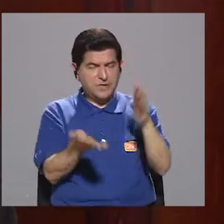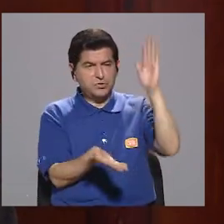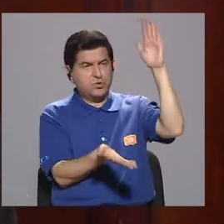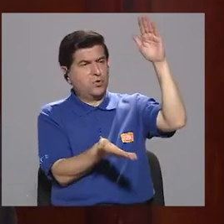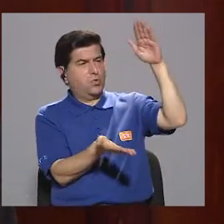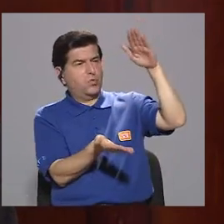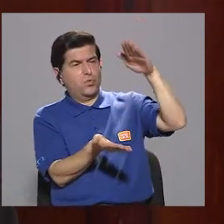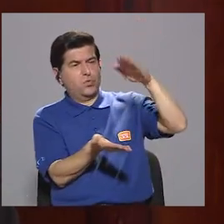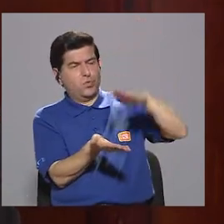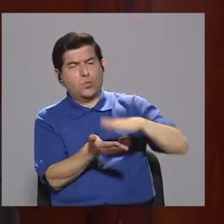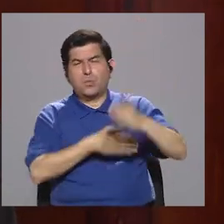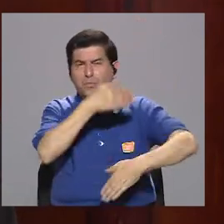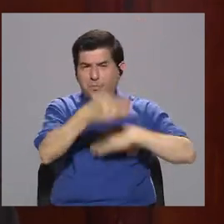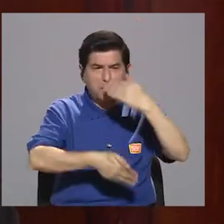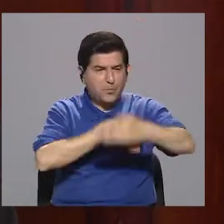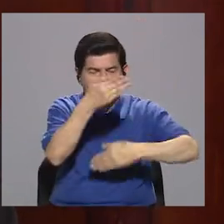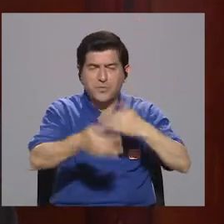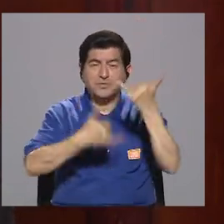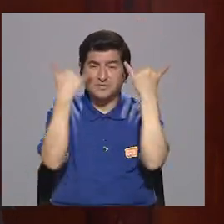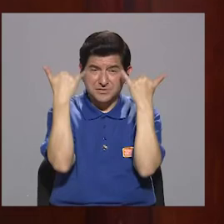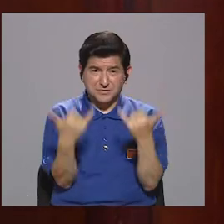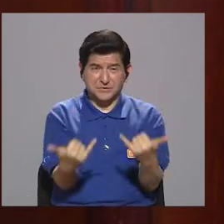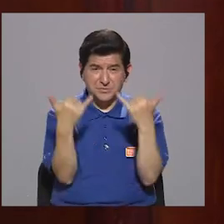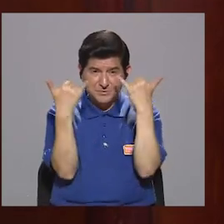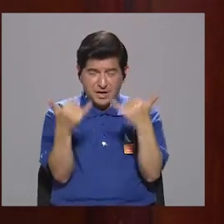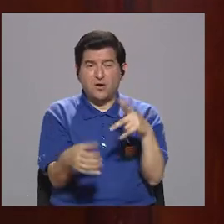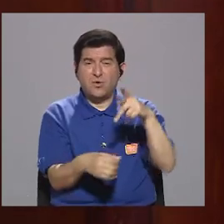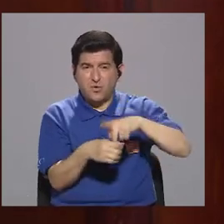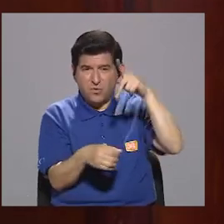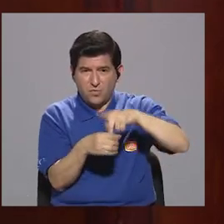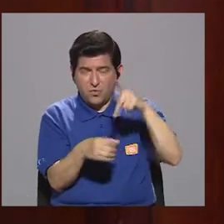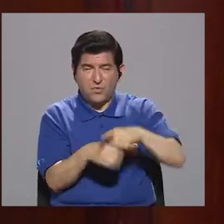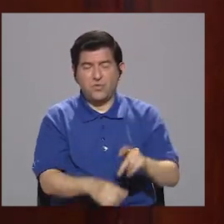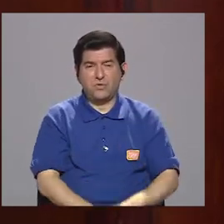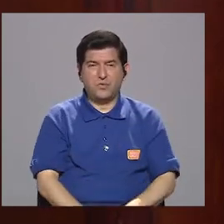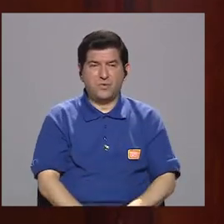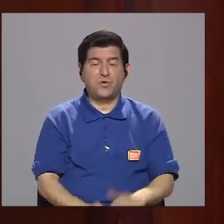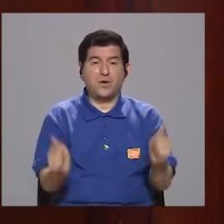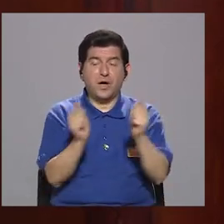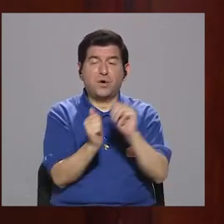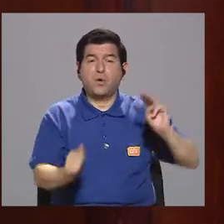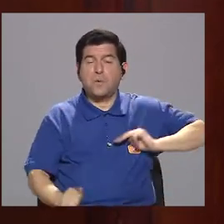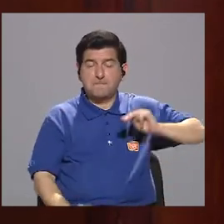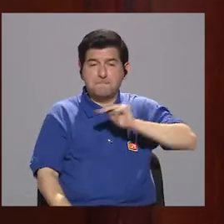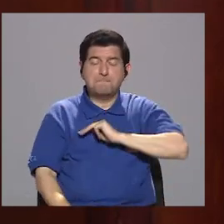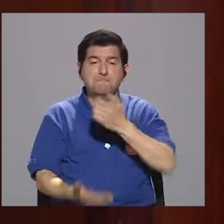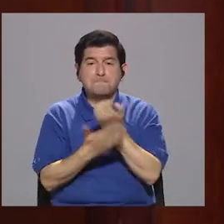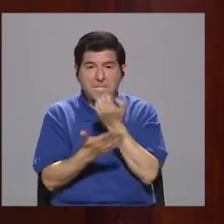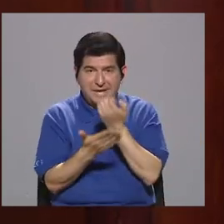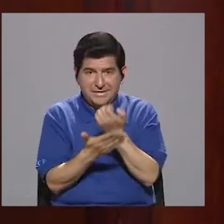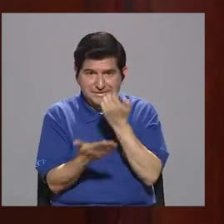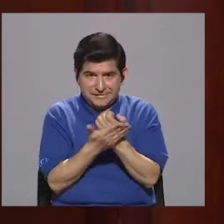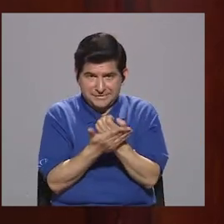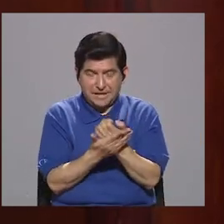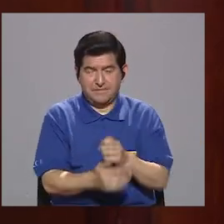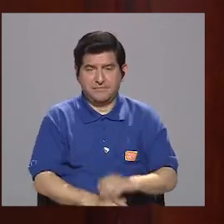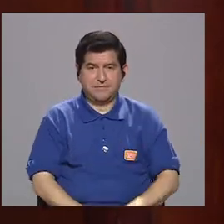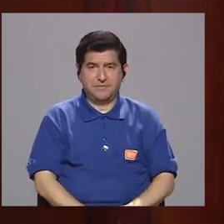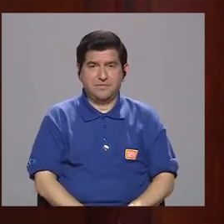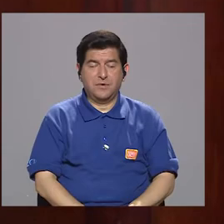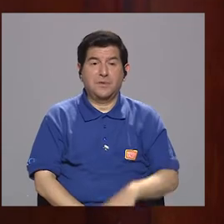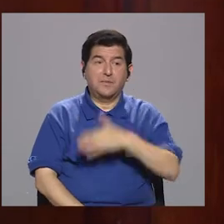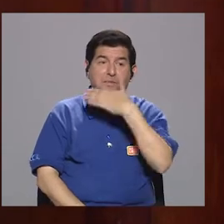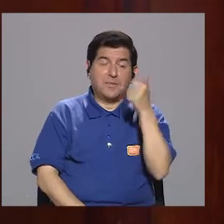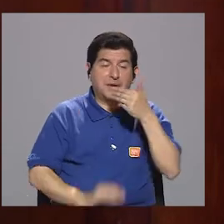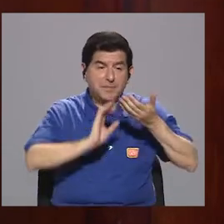reducir, por ejemplo, los trámites que estamos en este momento participando en un gran esfuerzo con el Ministerio de Economía para poder